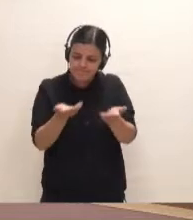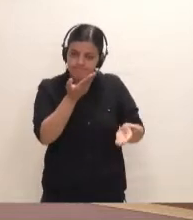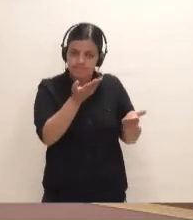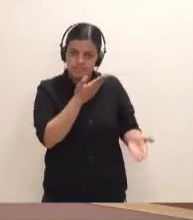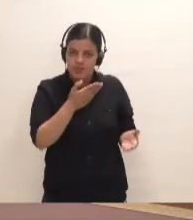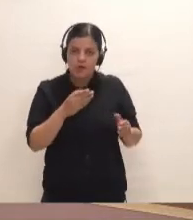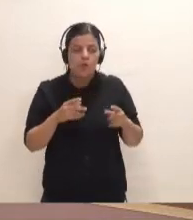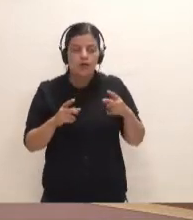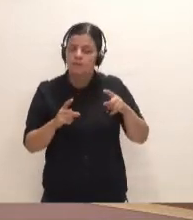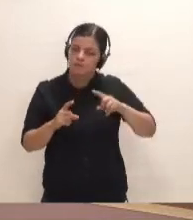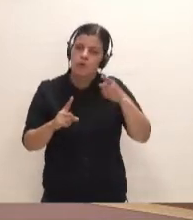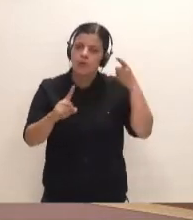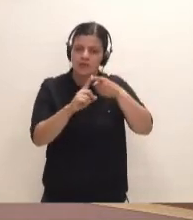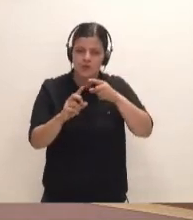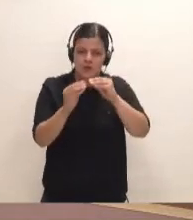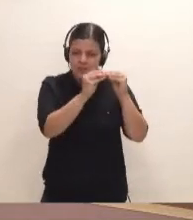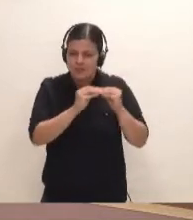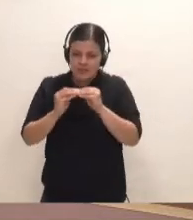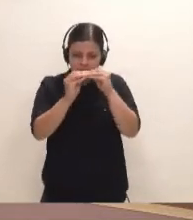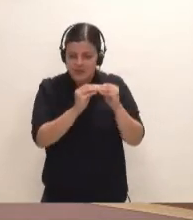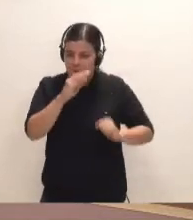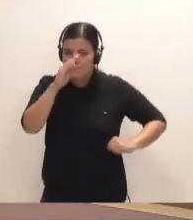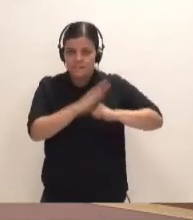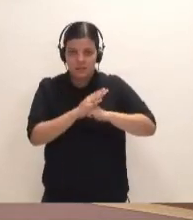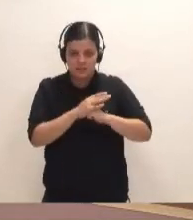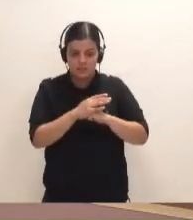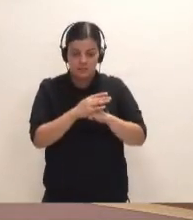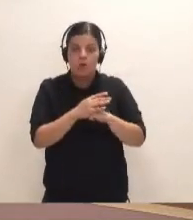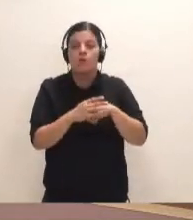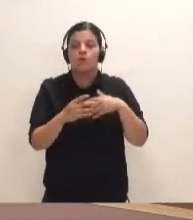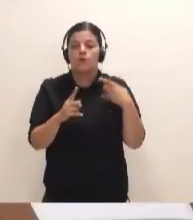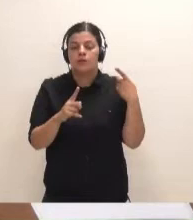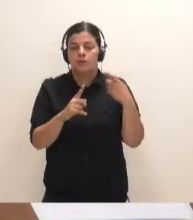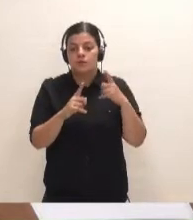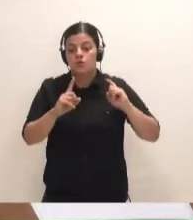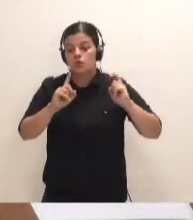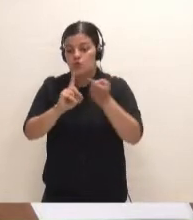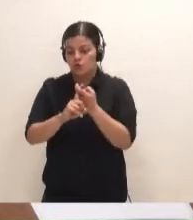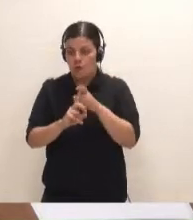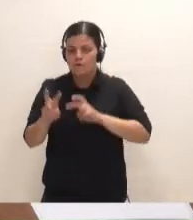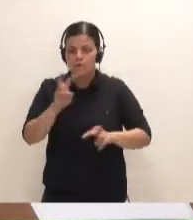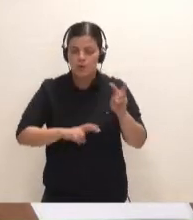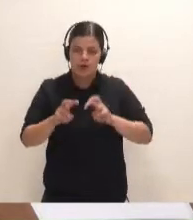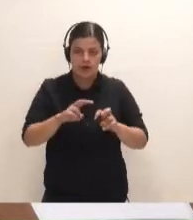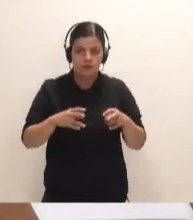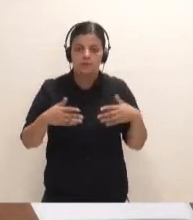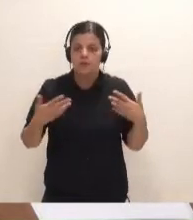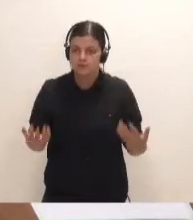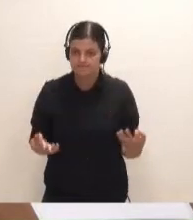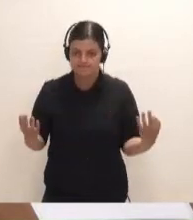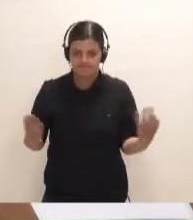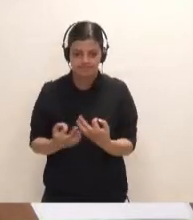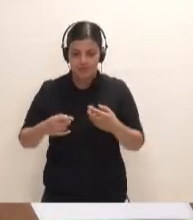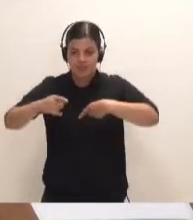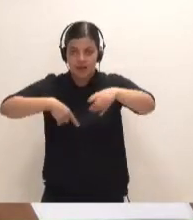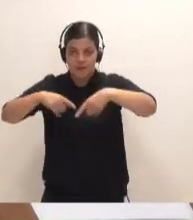mayor consenso posible para buscar soluciones a lo evidente, que es que el tráfico con la